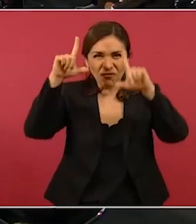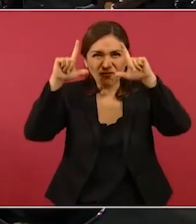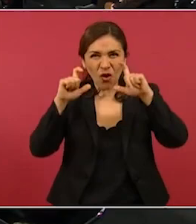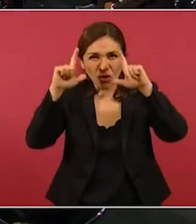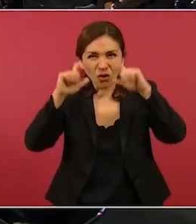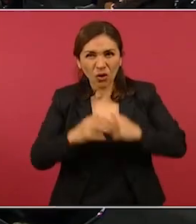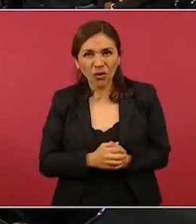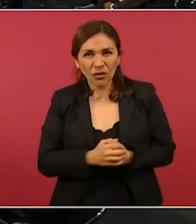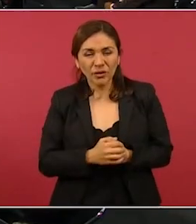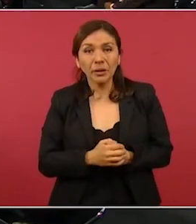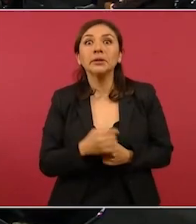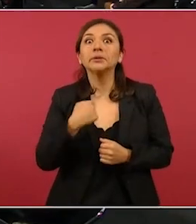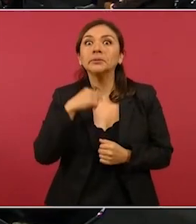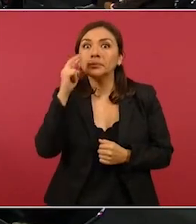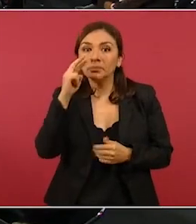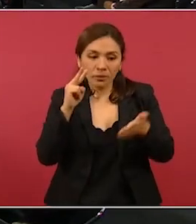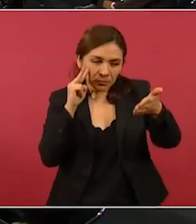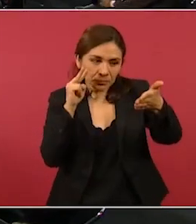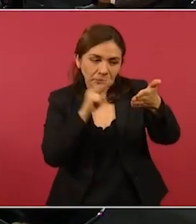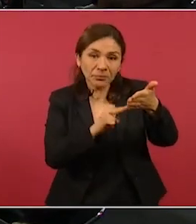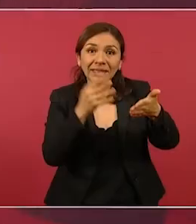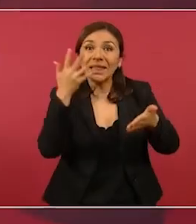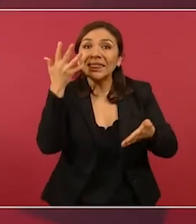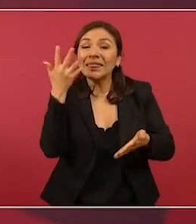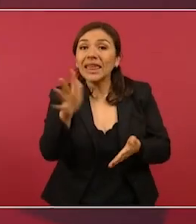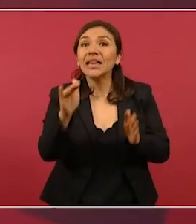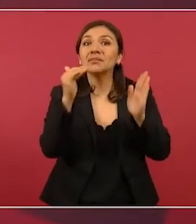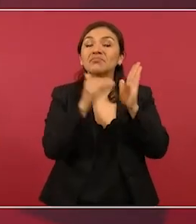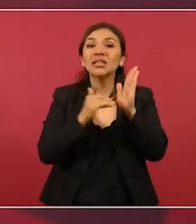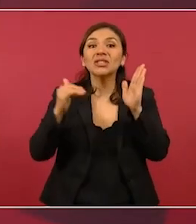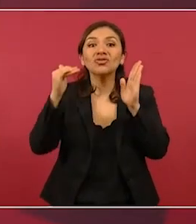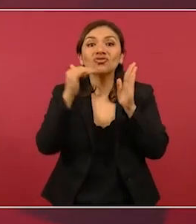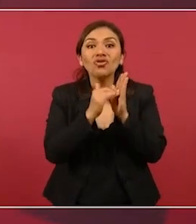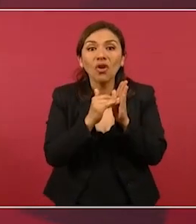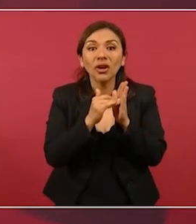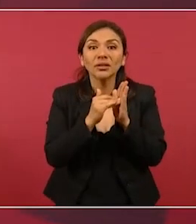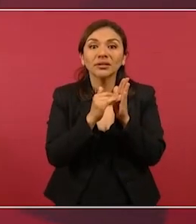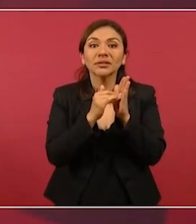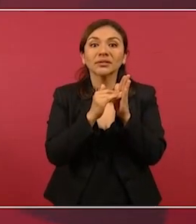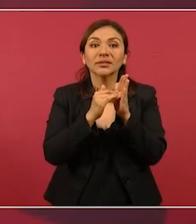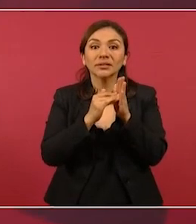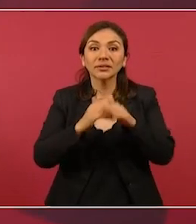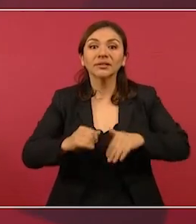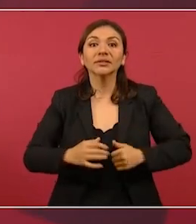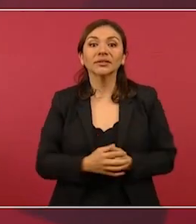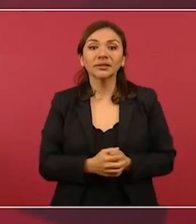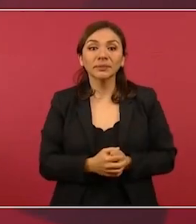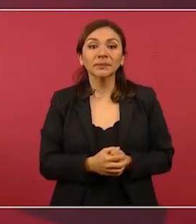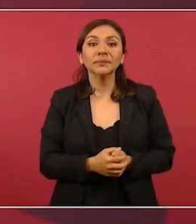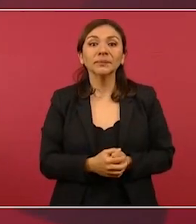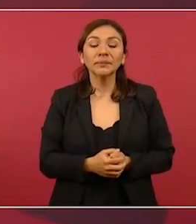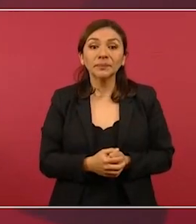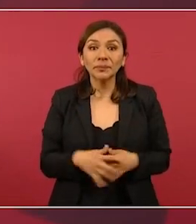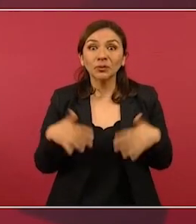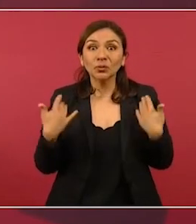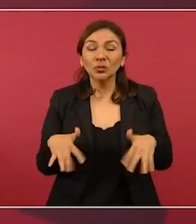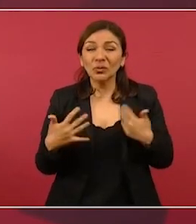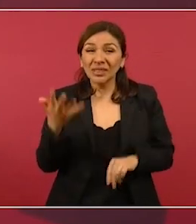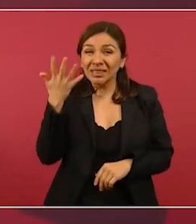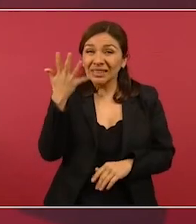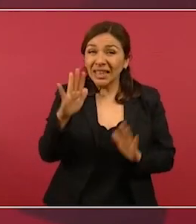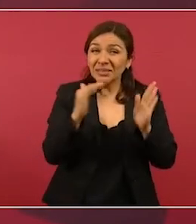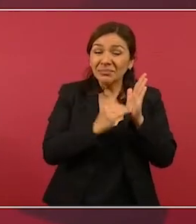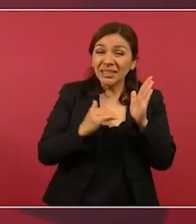Yo creo 10 millones, 10 millones,